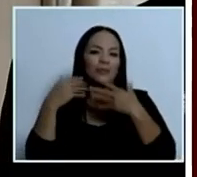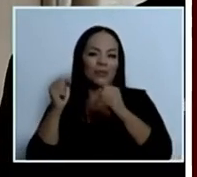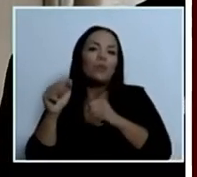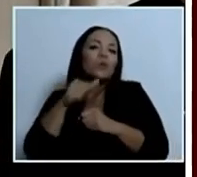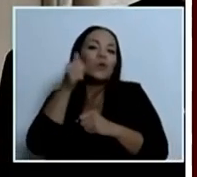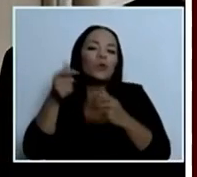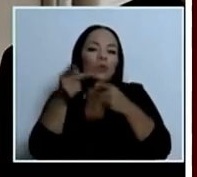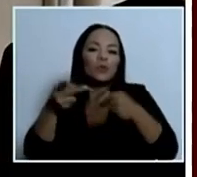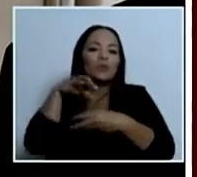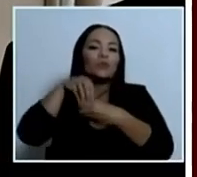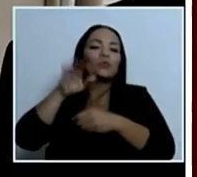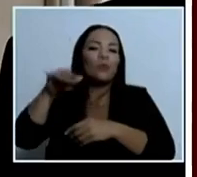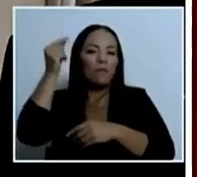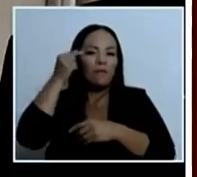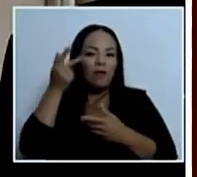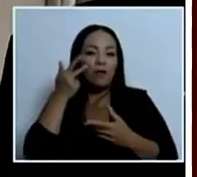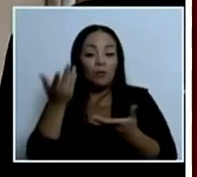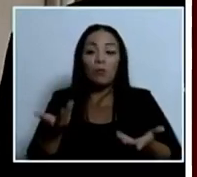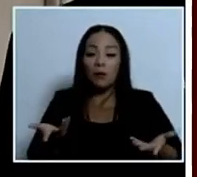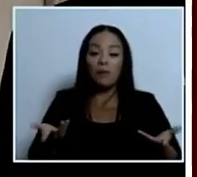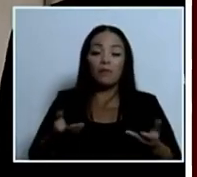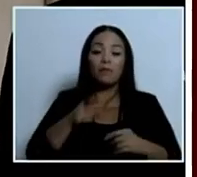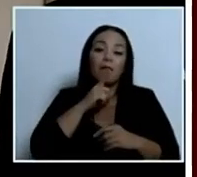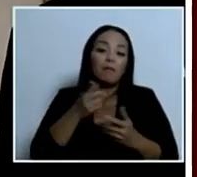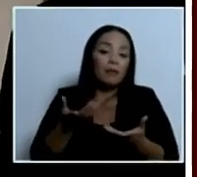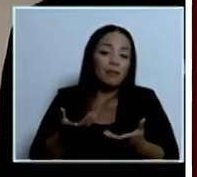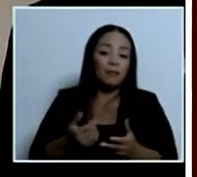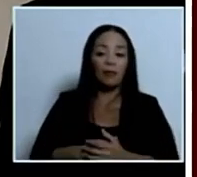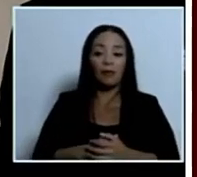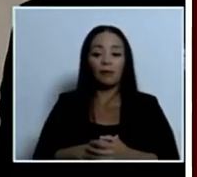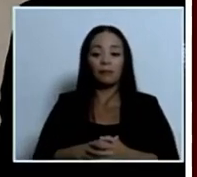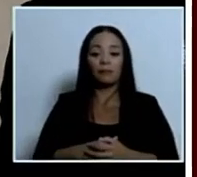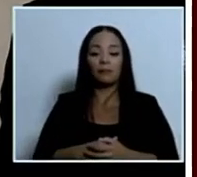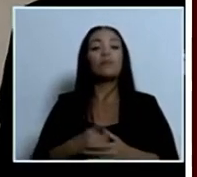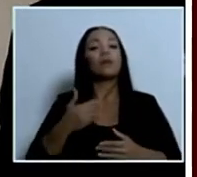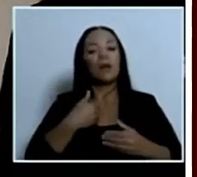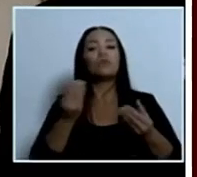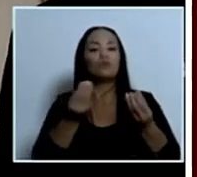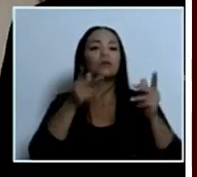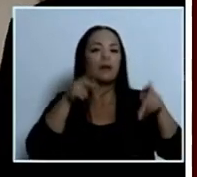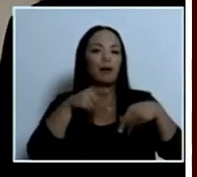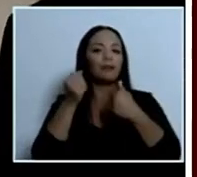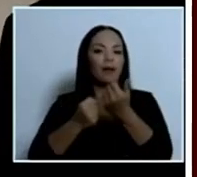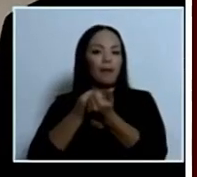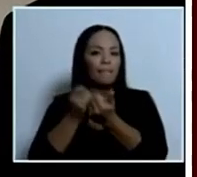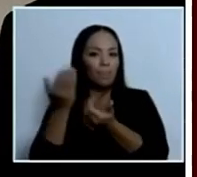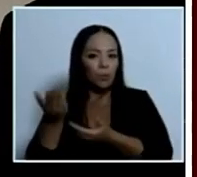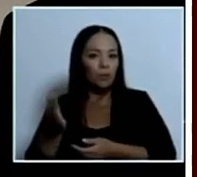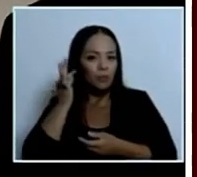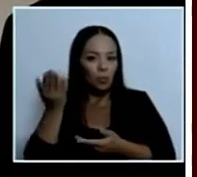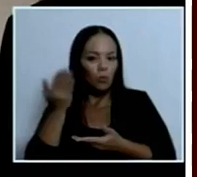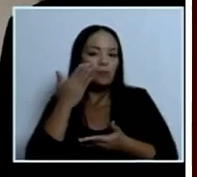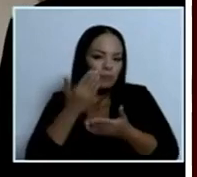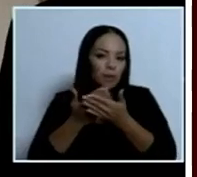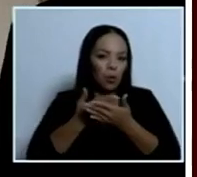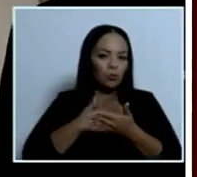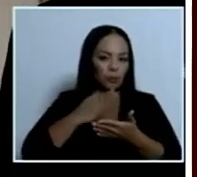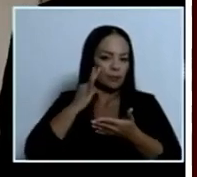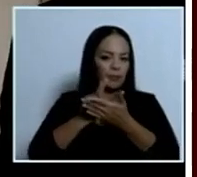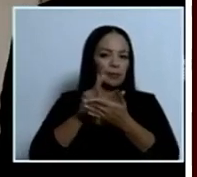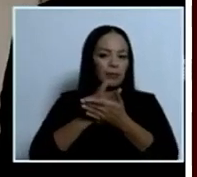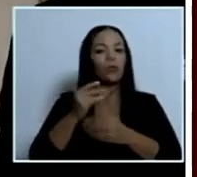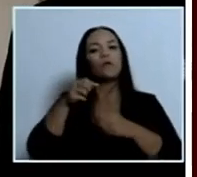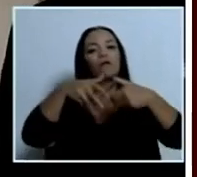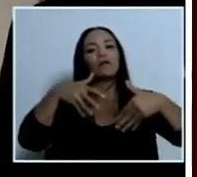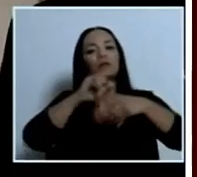ver si esta gente que es una gran cantidad de gente la que la apoya a ella y me costa por las redes sociales